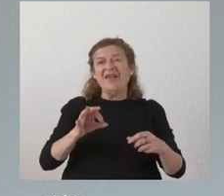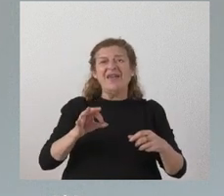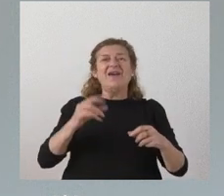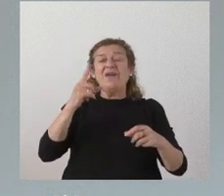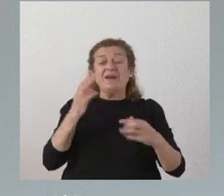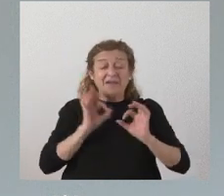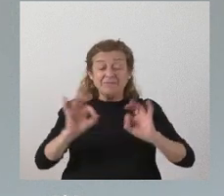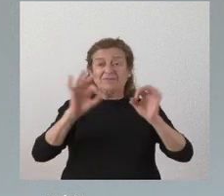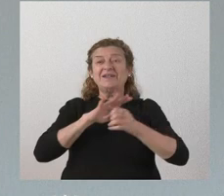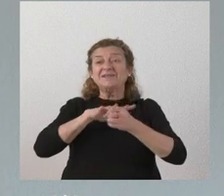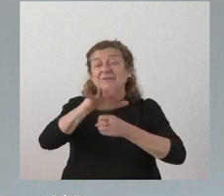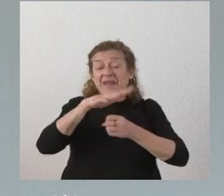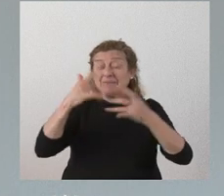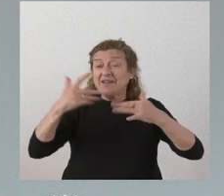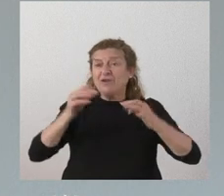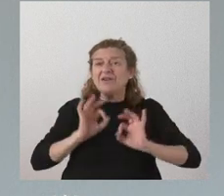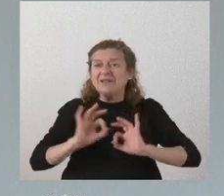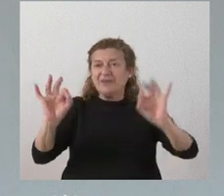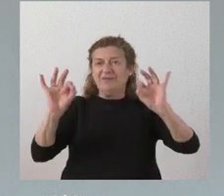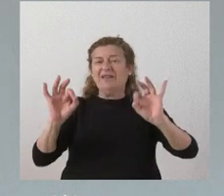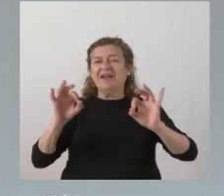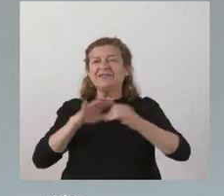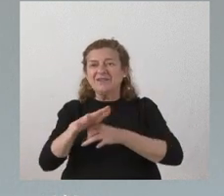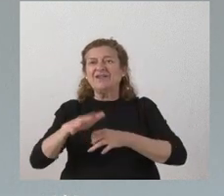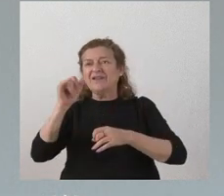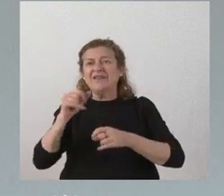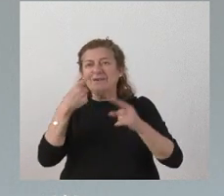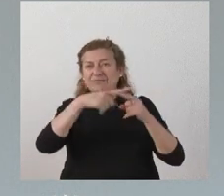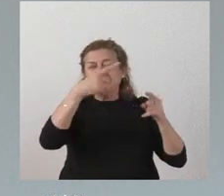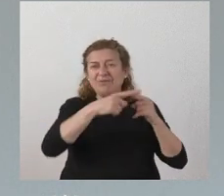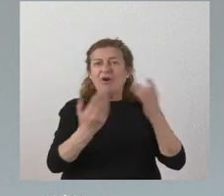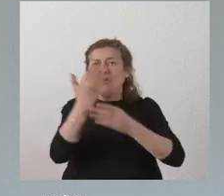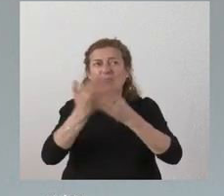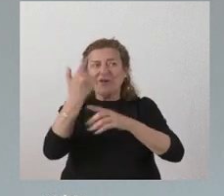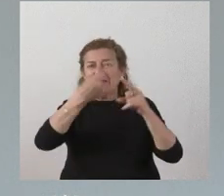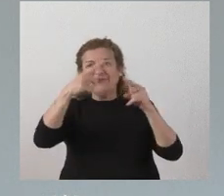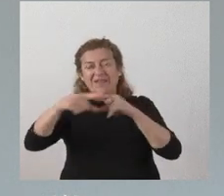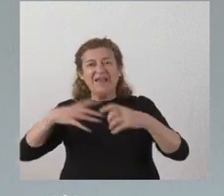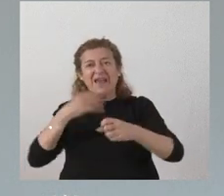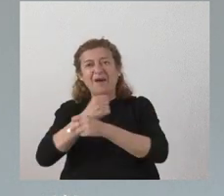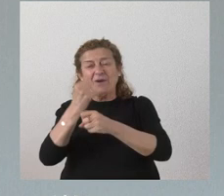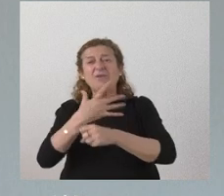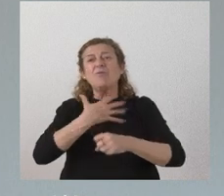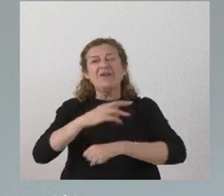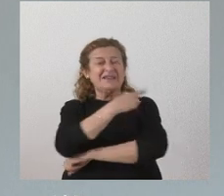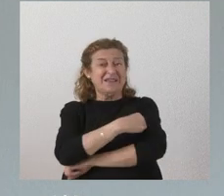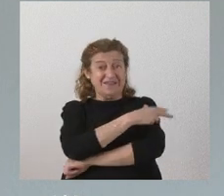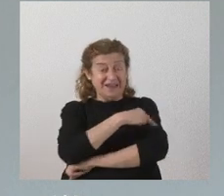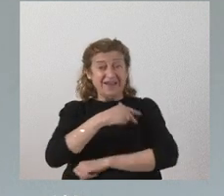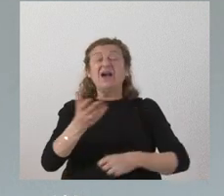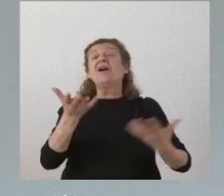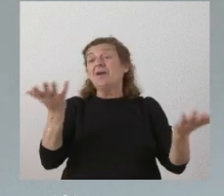específica tan sectorial y tan trufada de distintas jornadas laborales como pueda ser la sanitaria por tanto